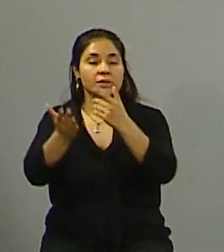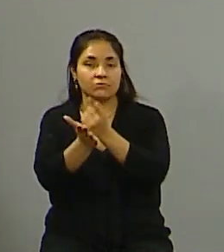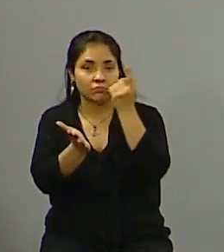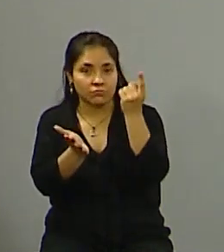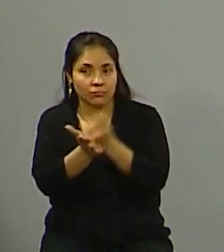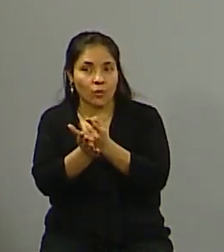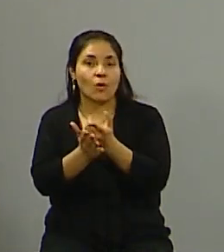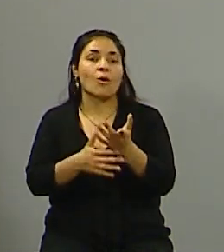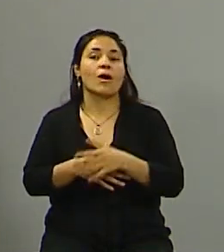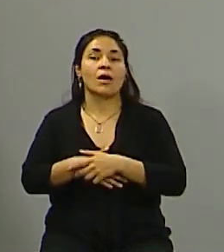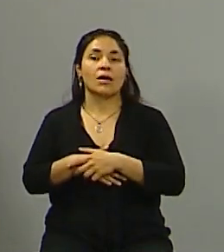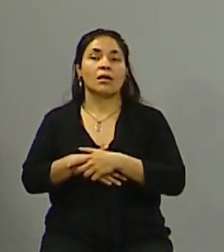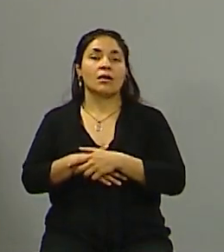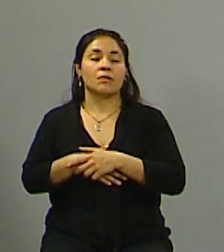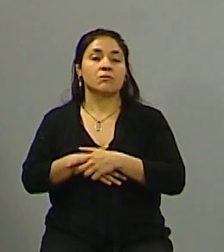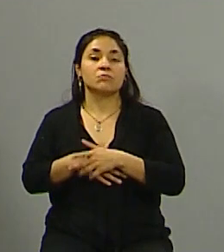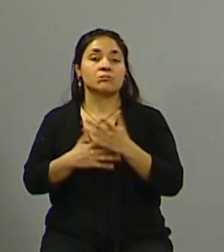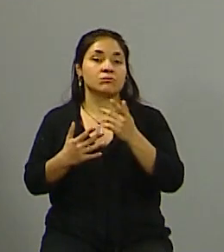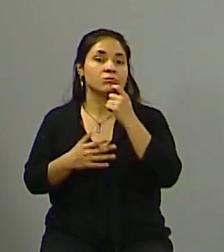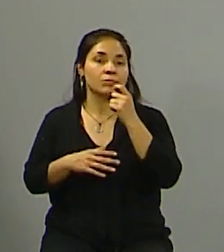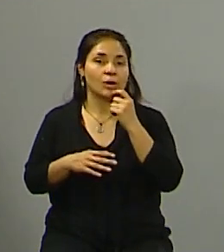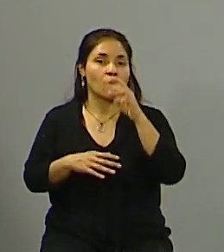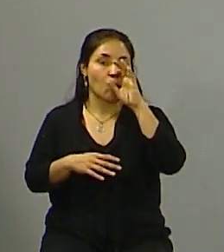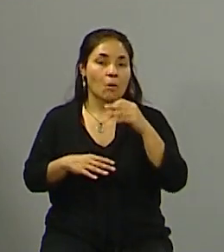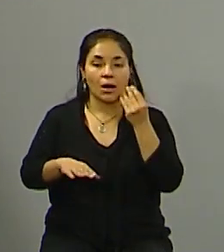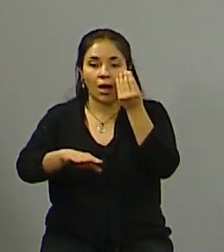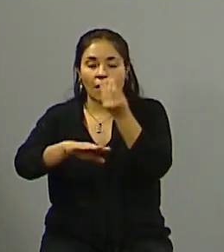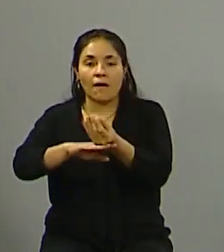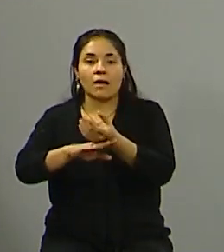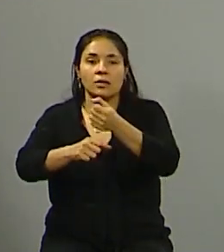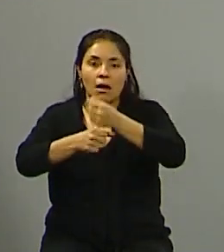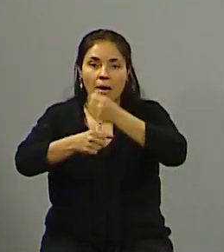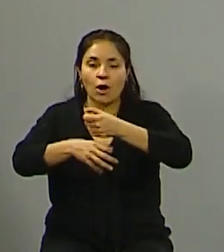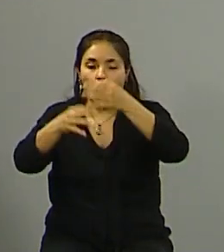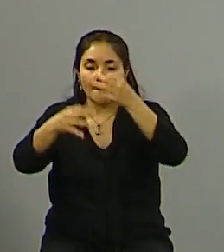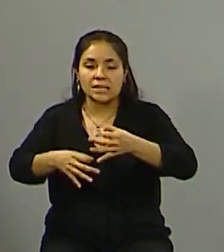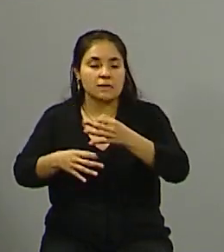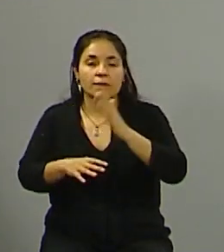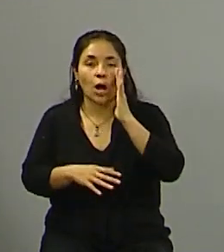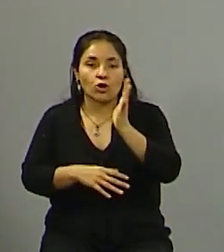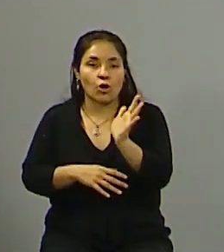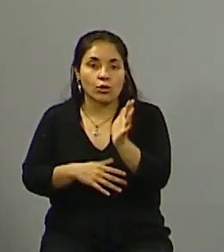porque nunca han estado en la función específica la verdad que la situación es triste